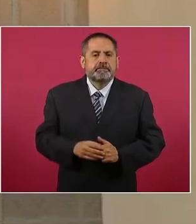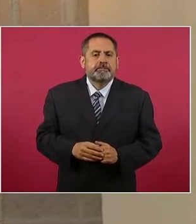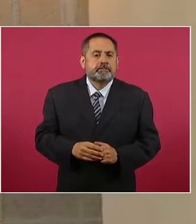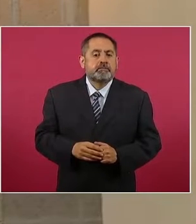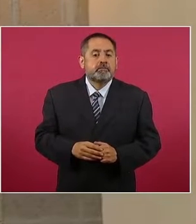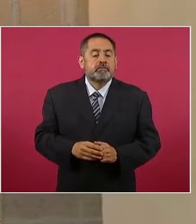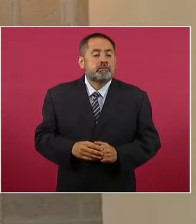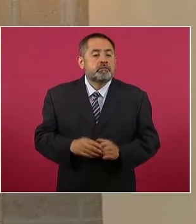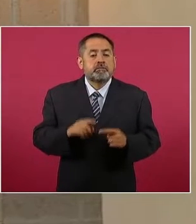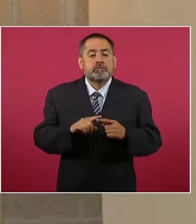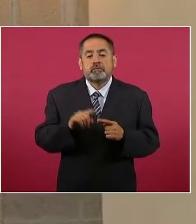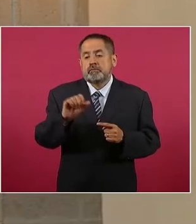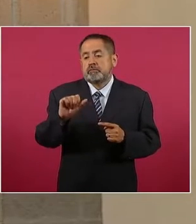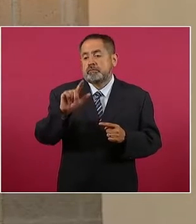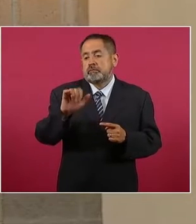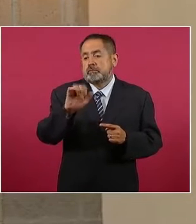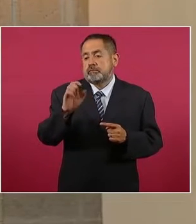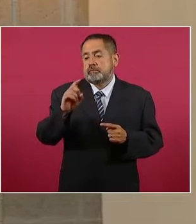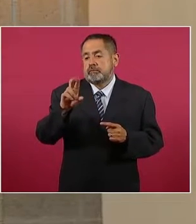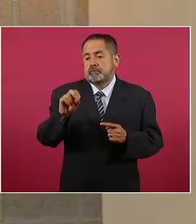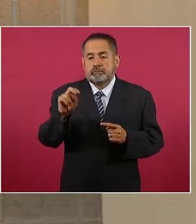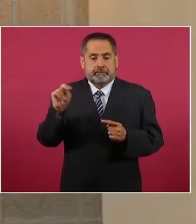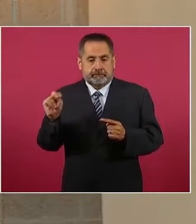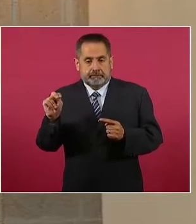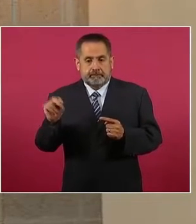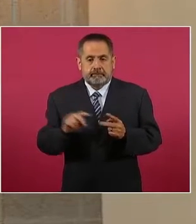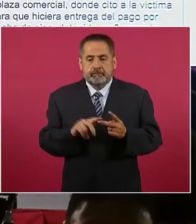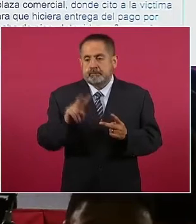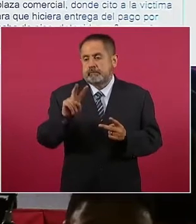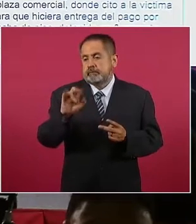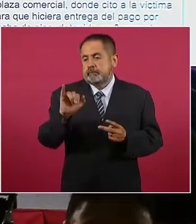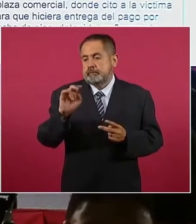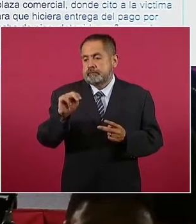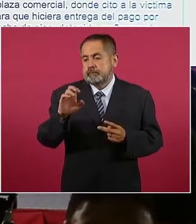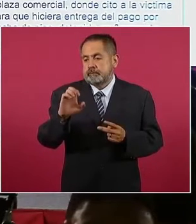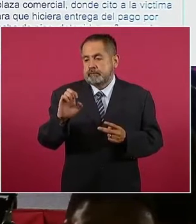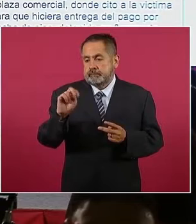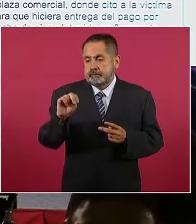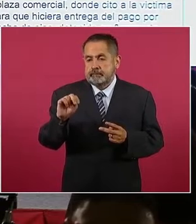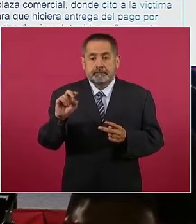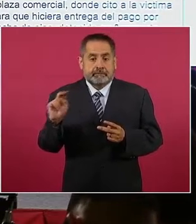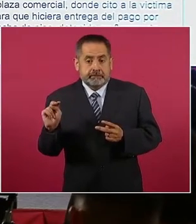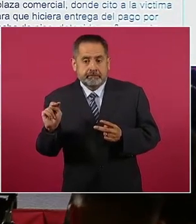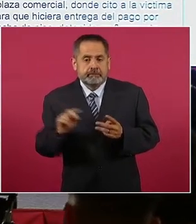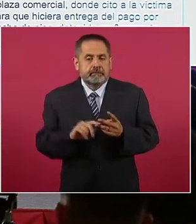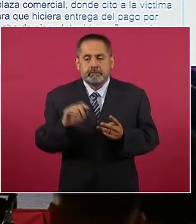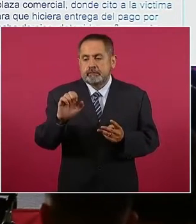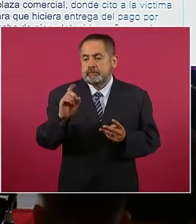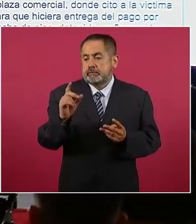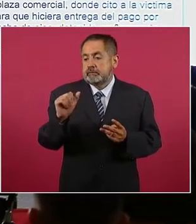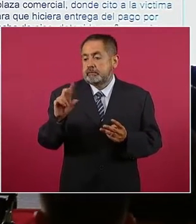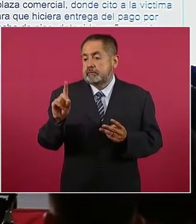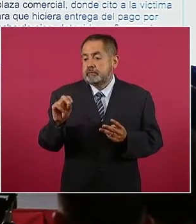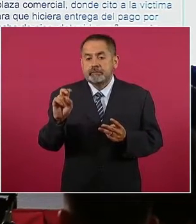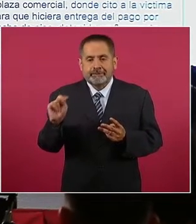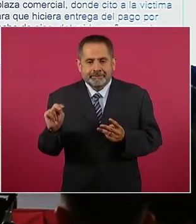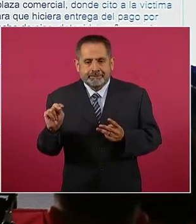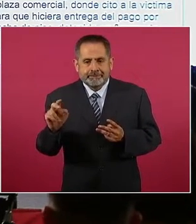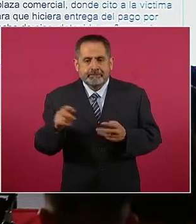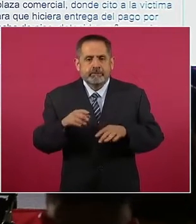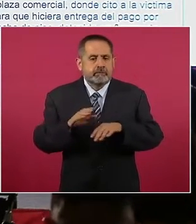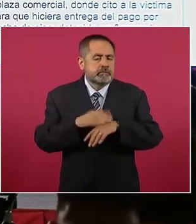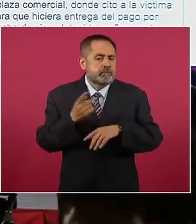Aquí son los casos de Alejandro N. y Vincent Eduardo N. Ambos masculinos fueron detenidos mediante el cumplimiento